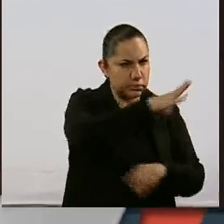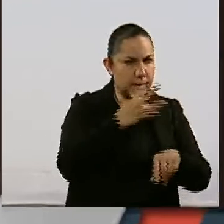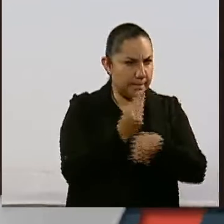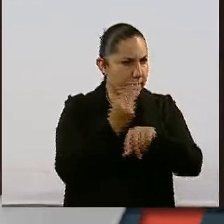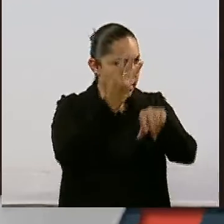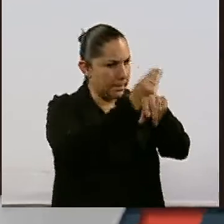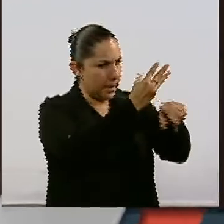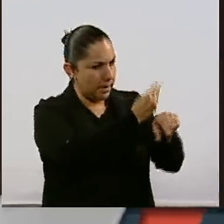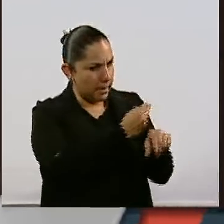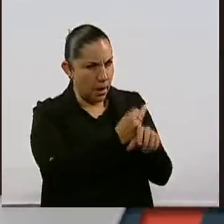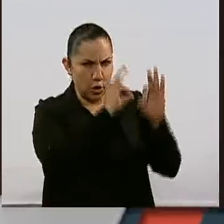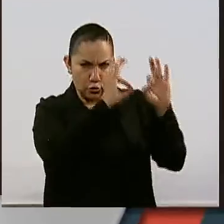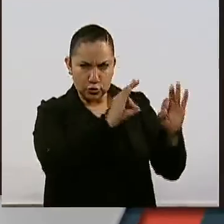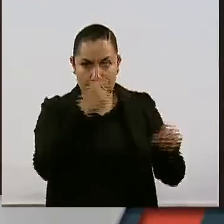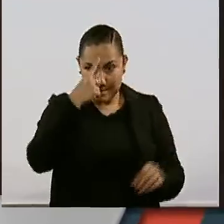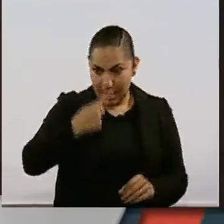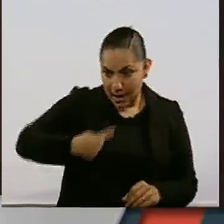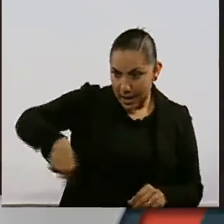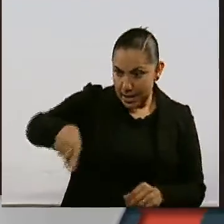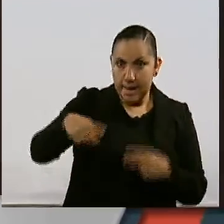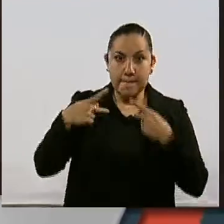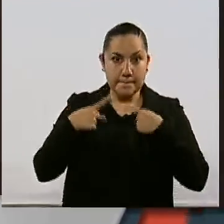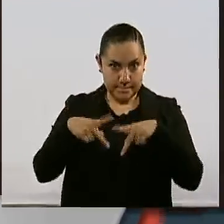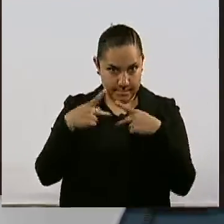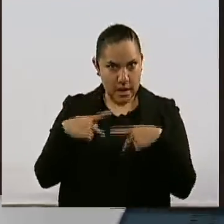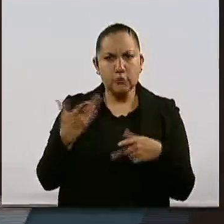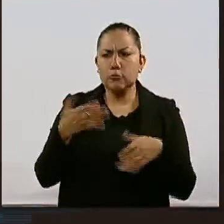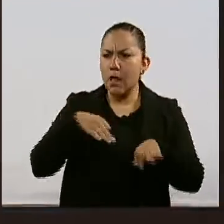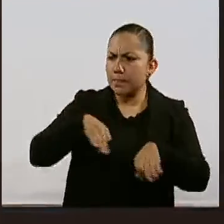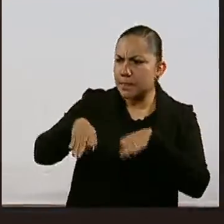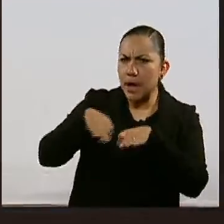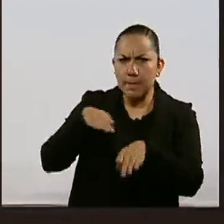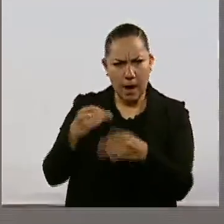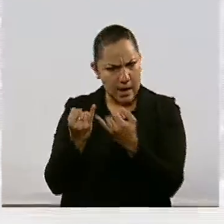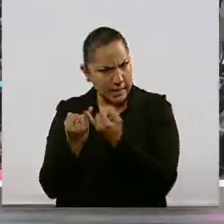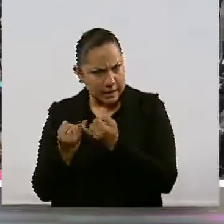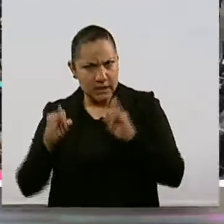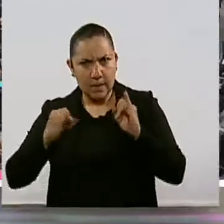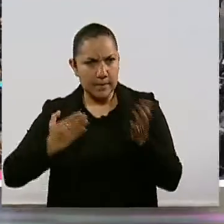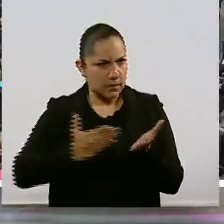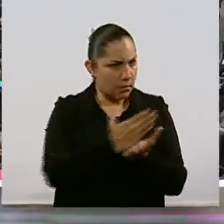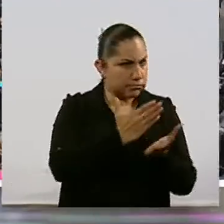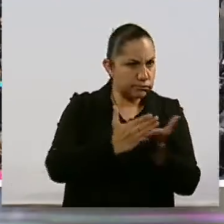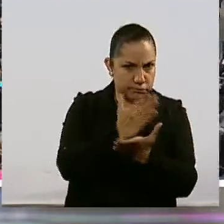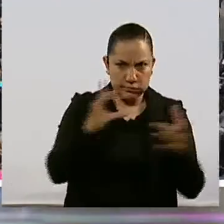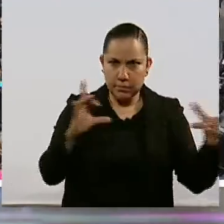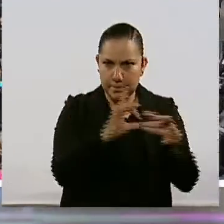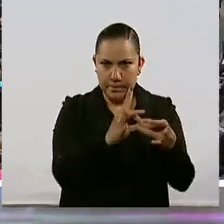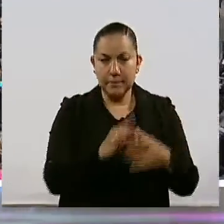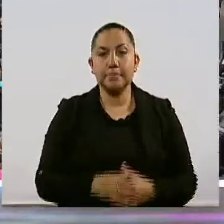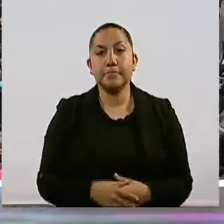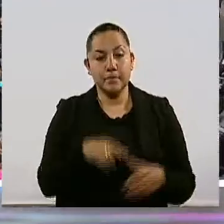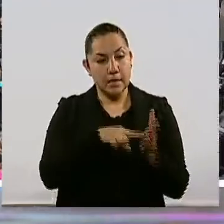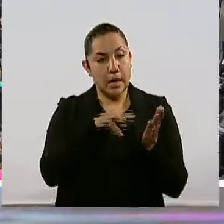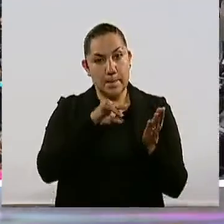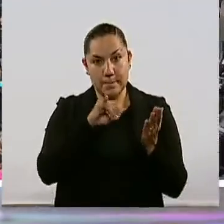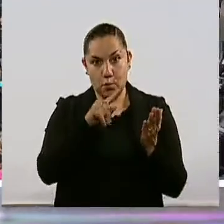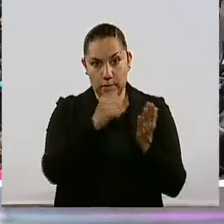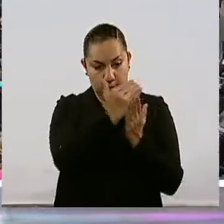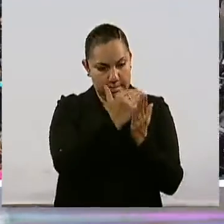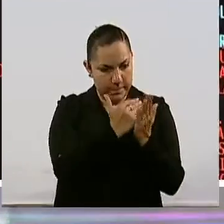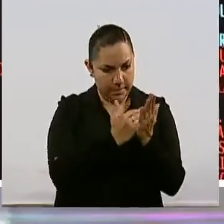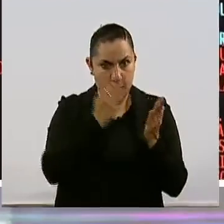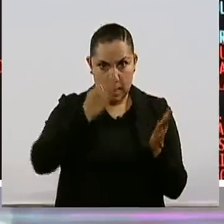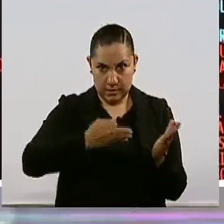puedan movilizarse independientemente en su área de trabajo. La minuta aprobada en sus términos fue remitida